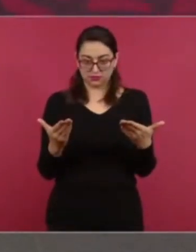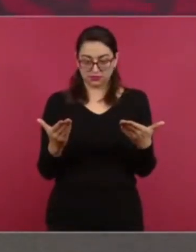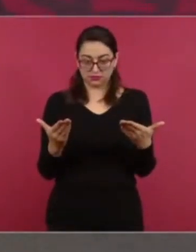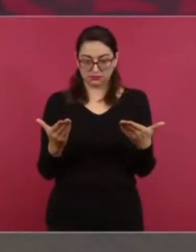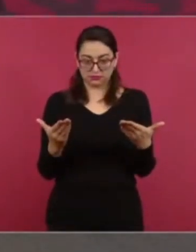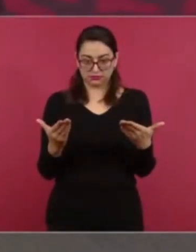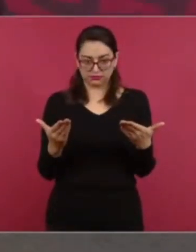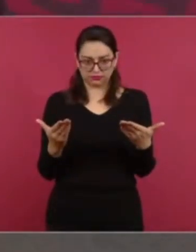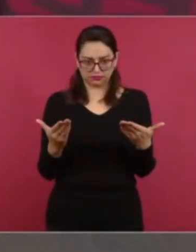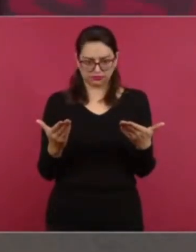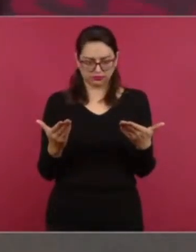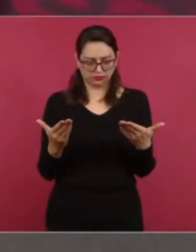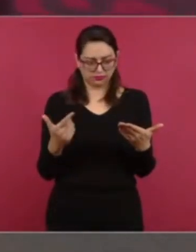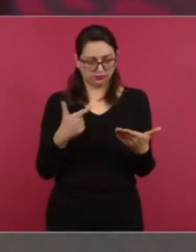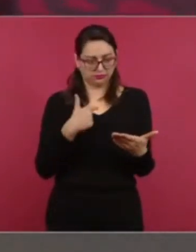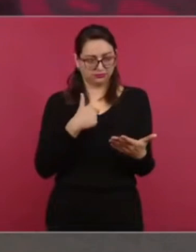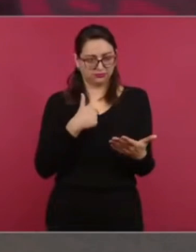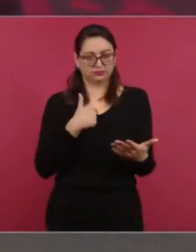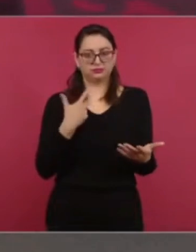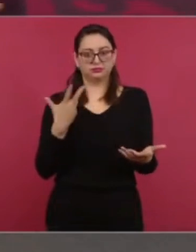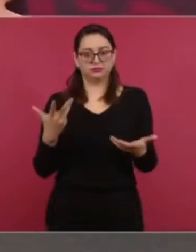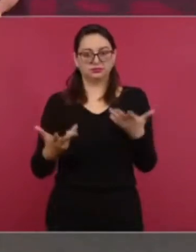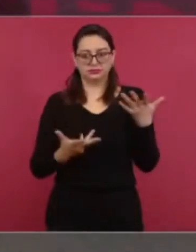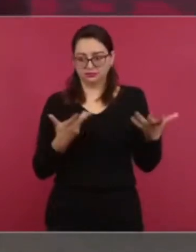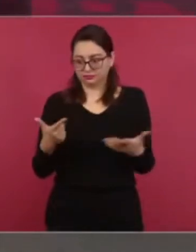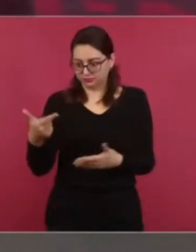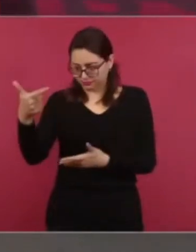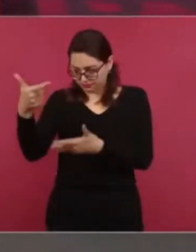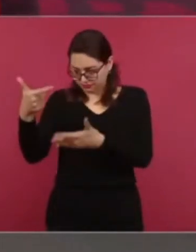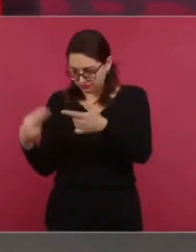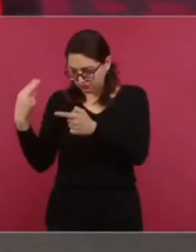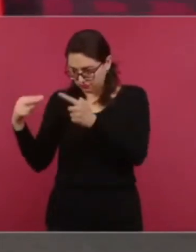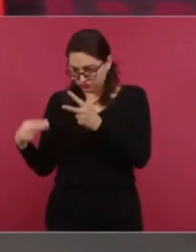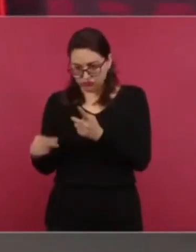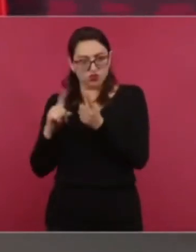Y entonces, le digo, pues hay que actuar.